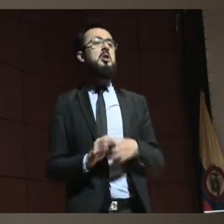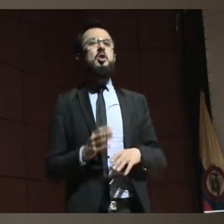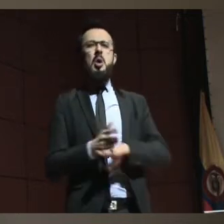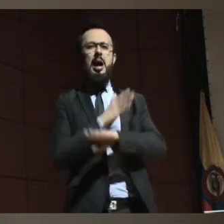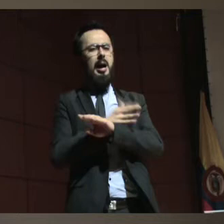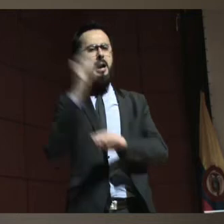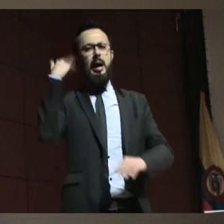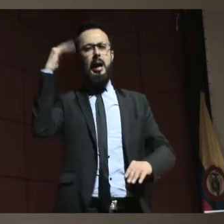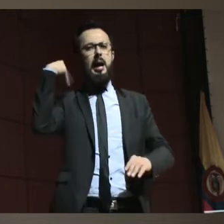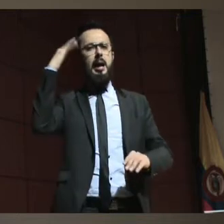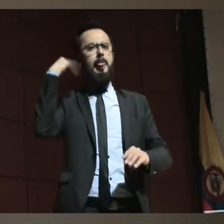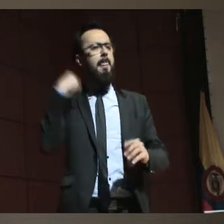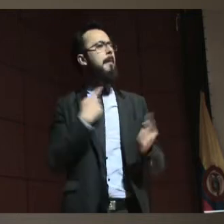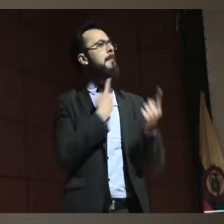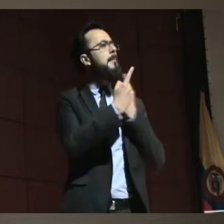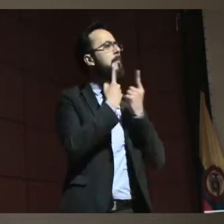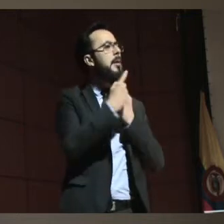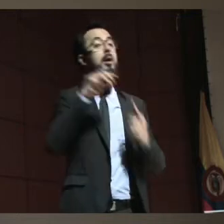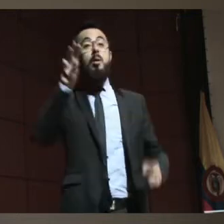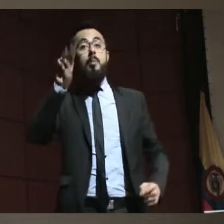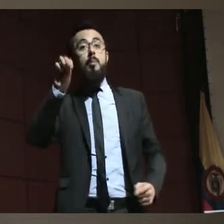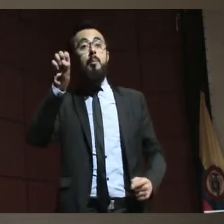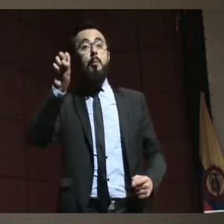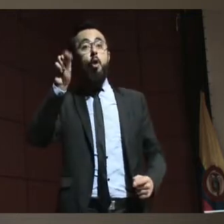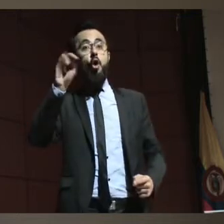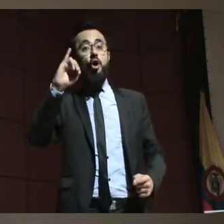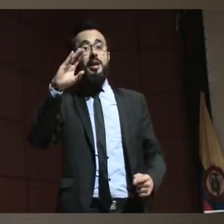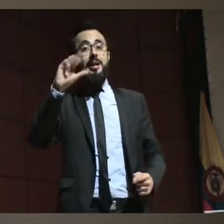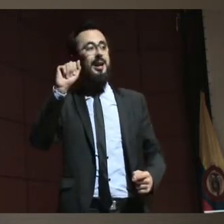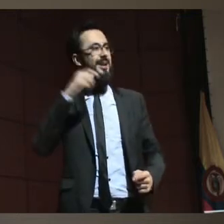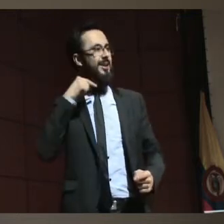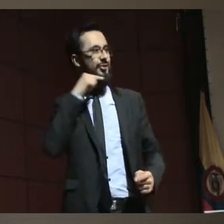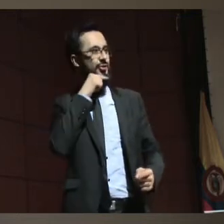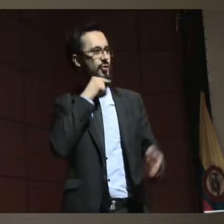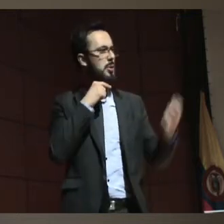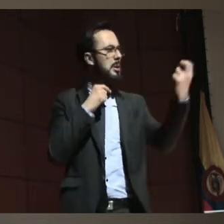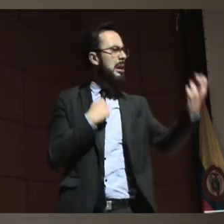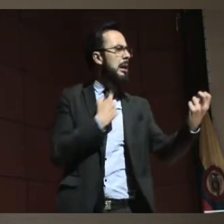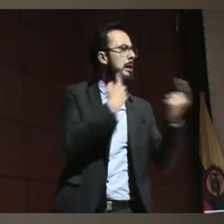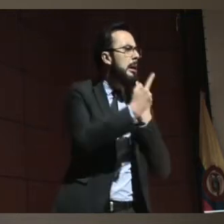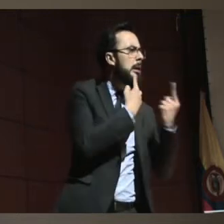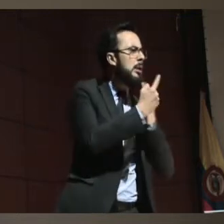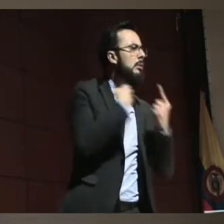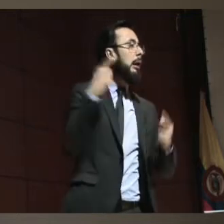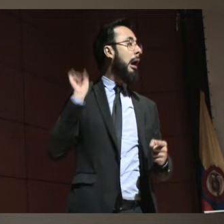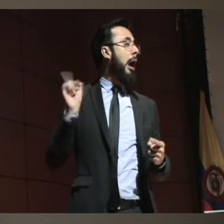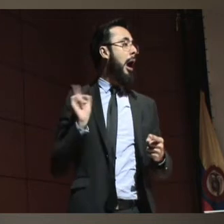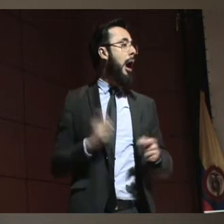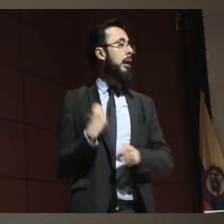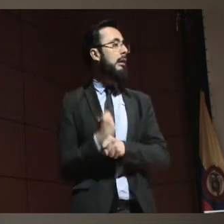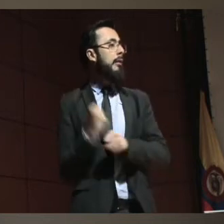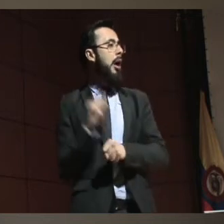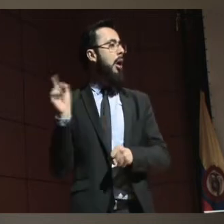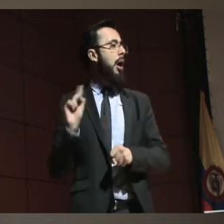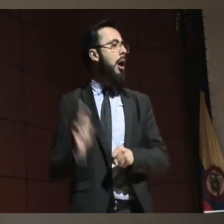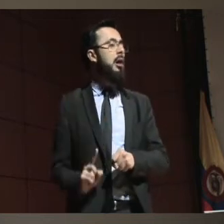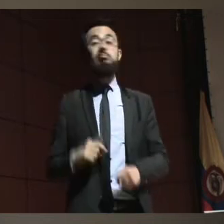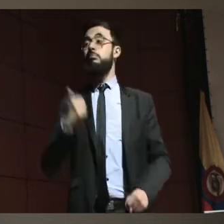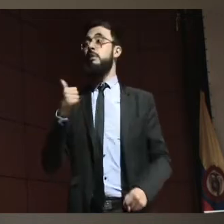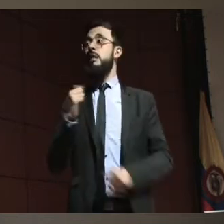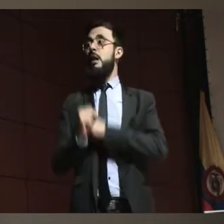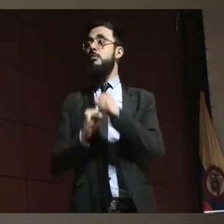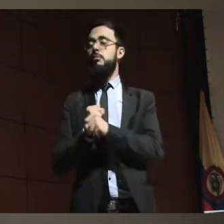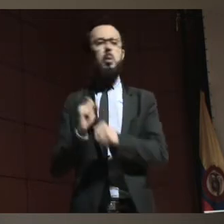Mónica hace cuánto trabajan ustedes con eso y me decía diez años por lo menos. O sea que esto no es no es el inicio de